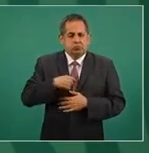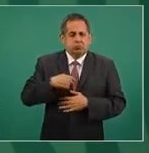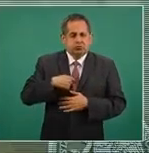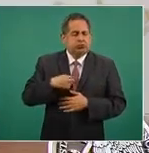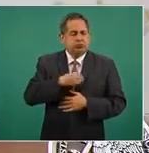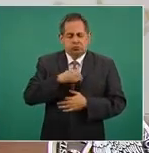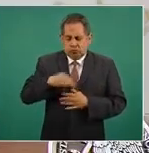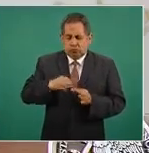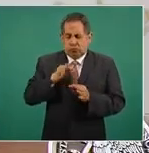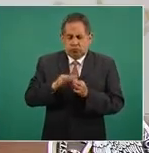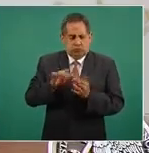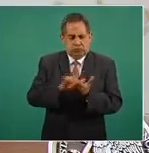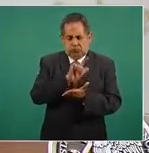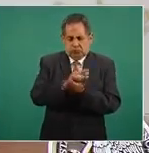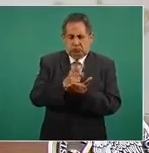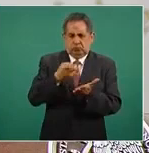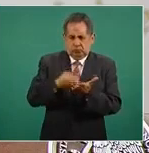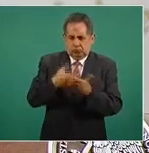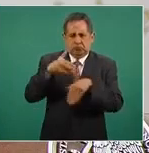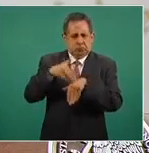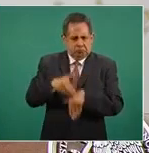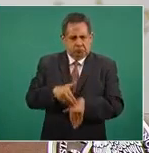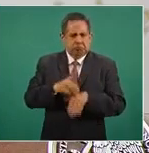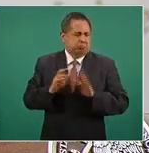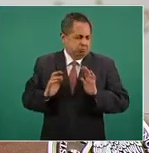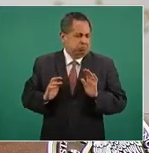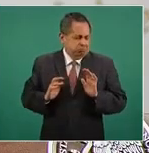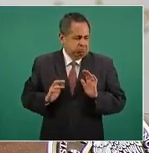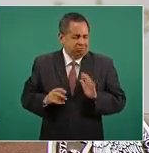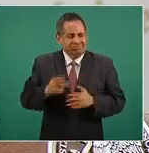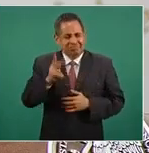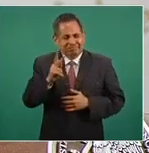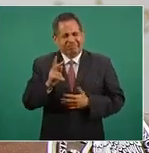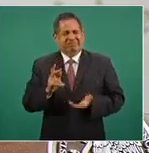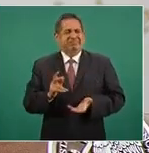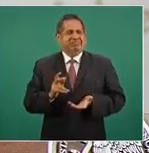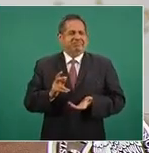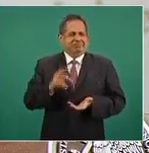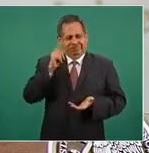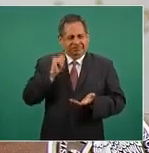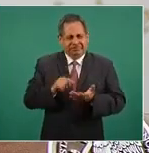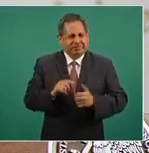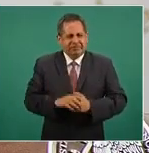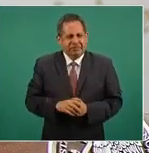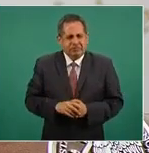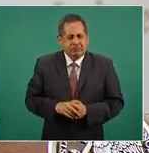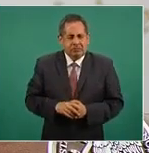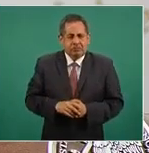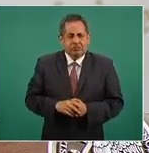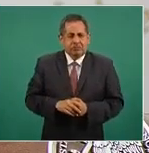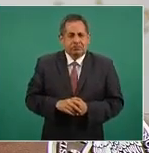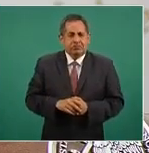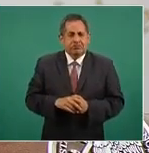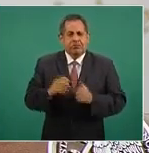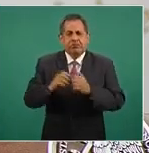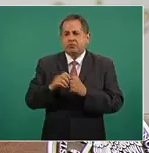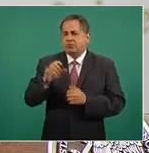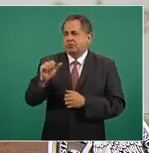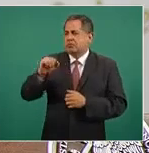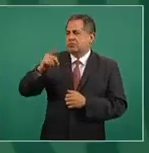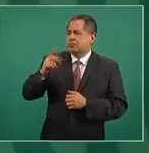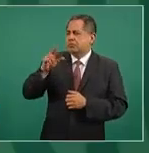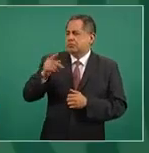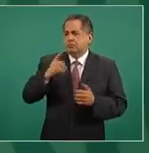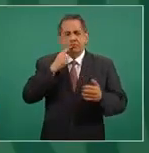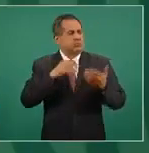con un amparo se detenga todo el Plan Nacional de